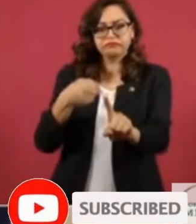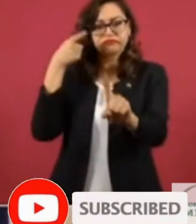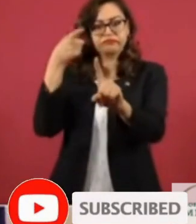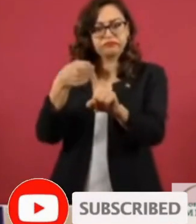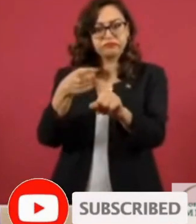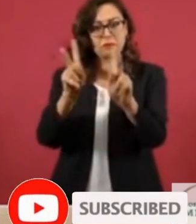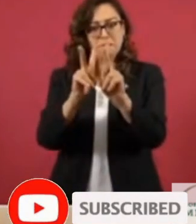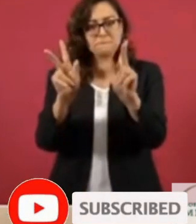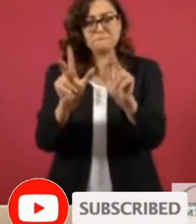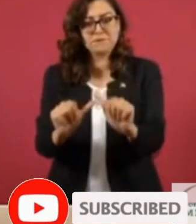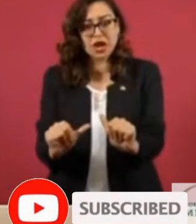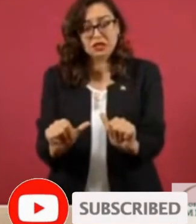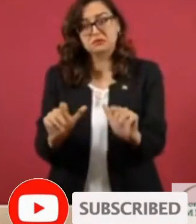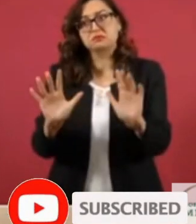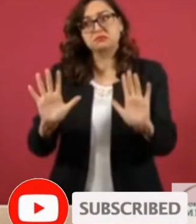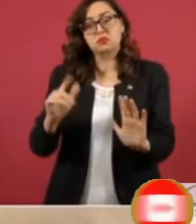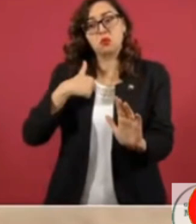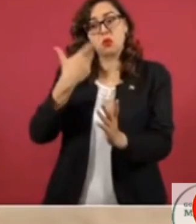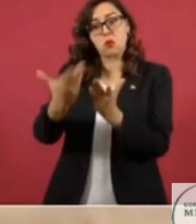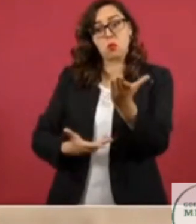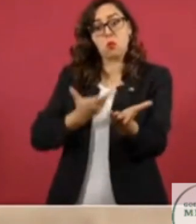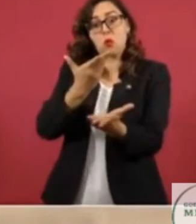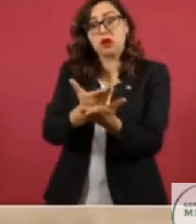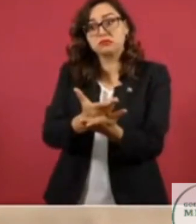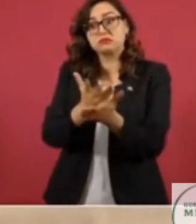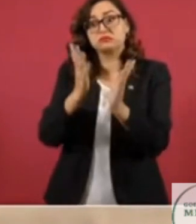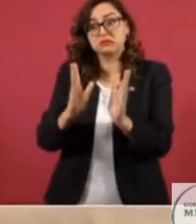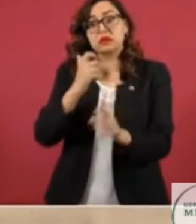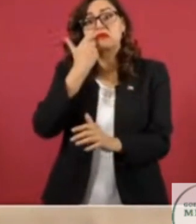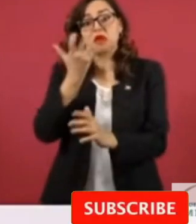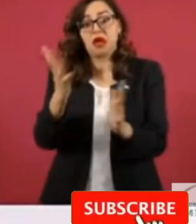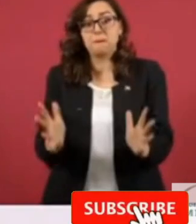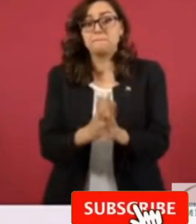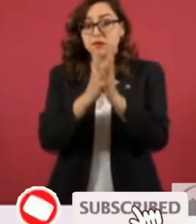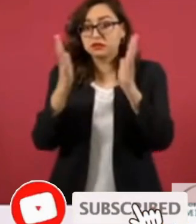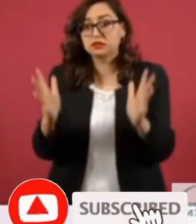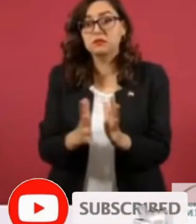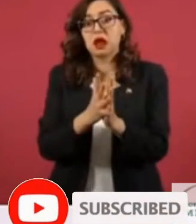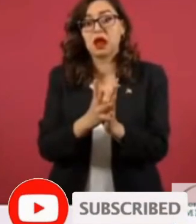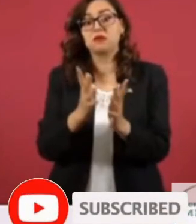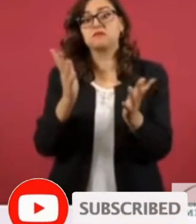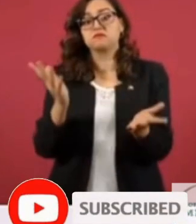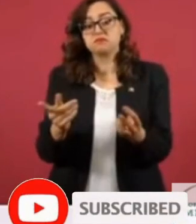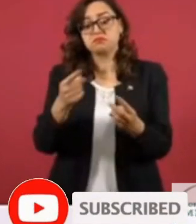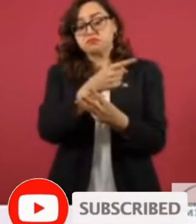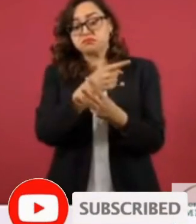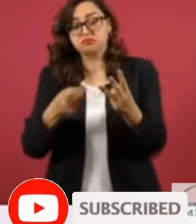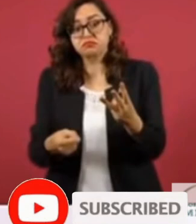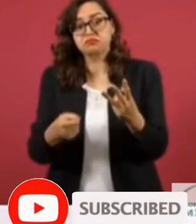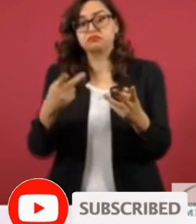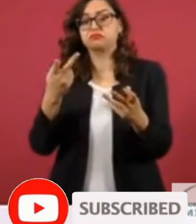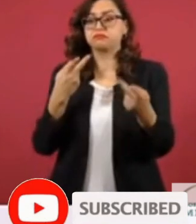si se acepta y hay voluntad de participar de los posibles mediadores